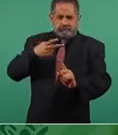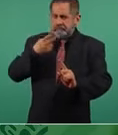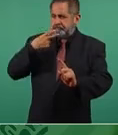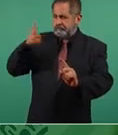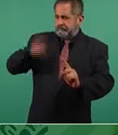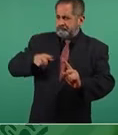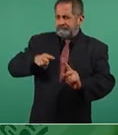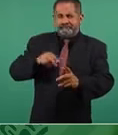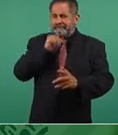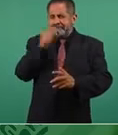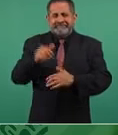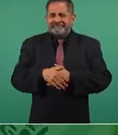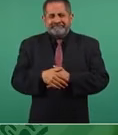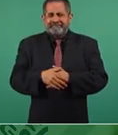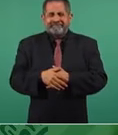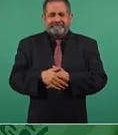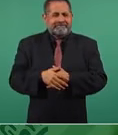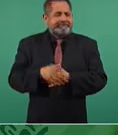No, es un asunto